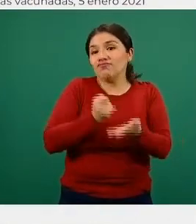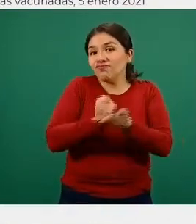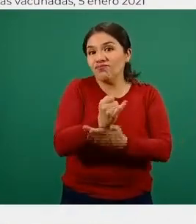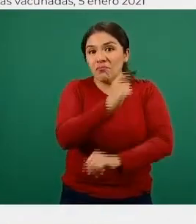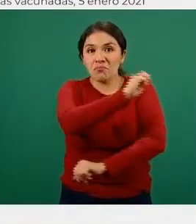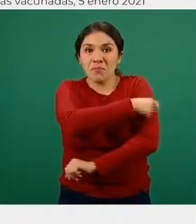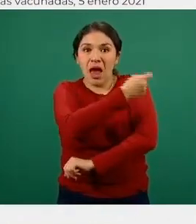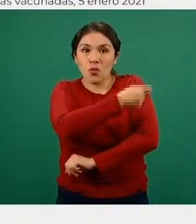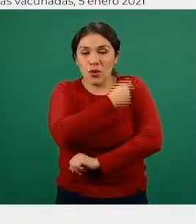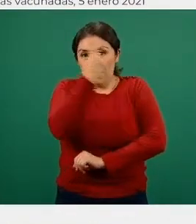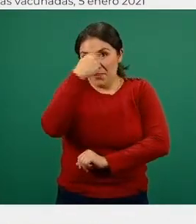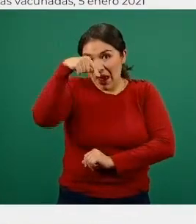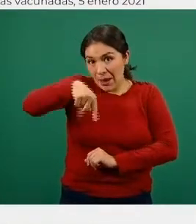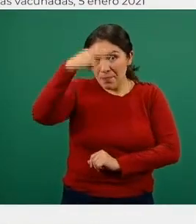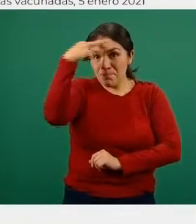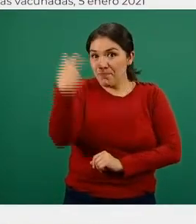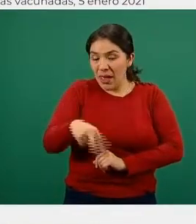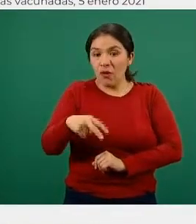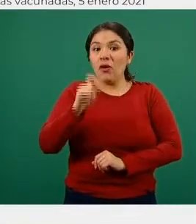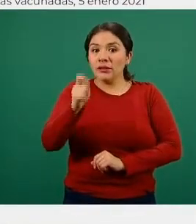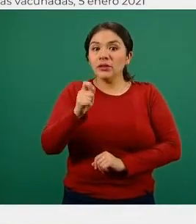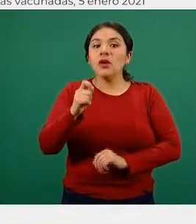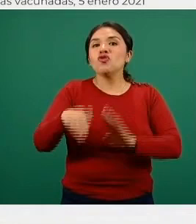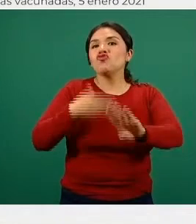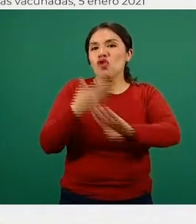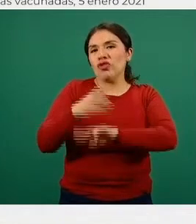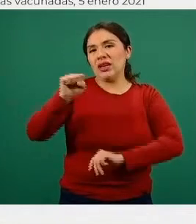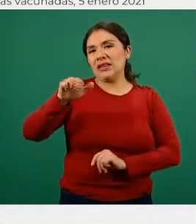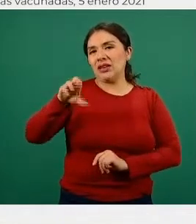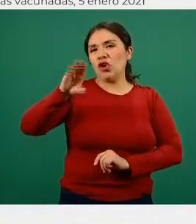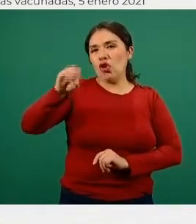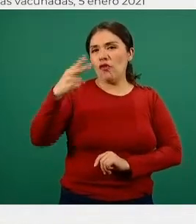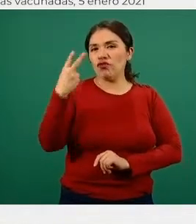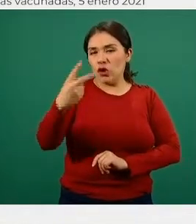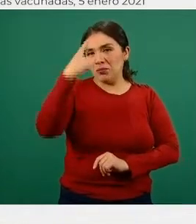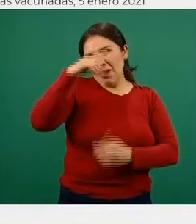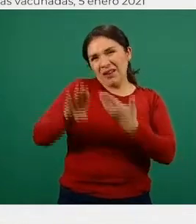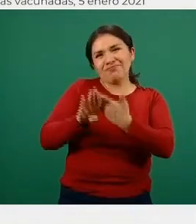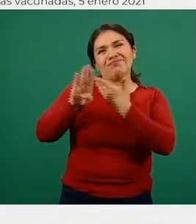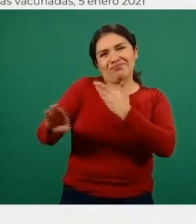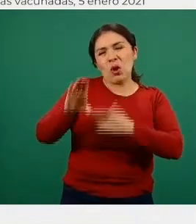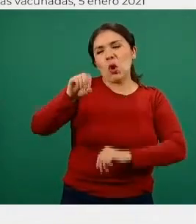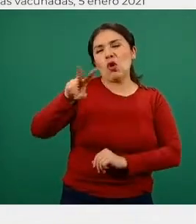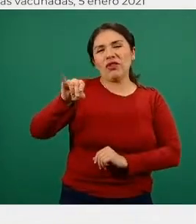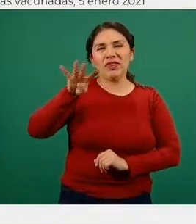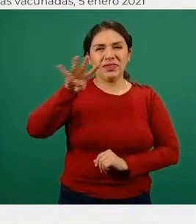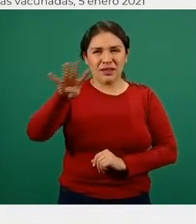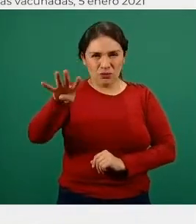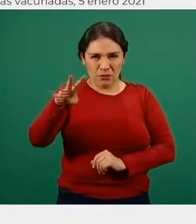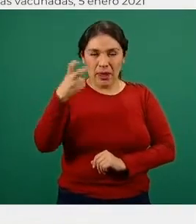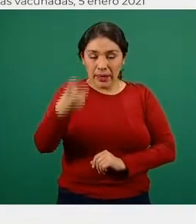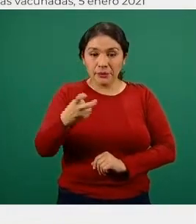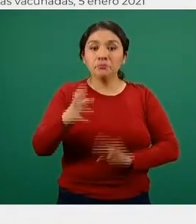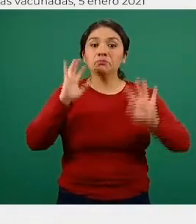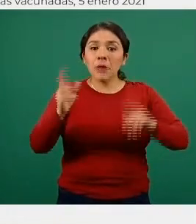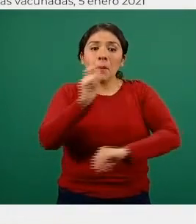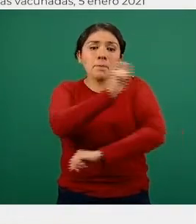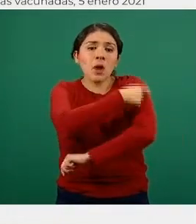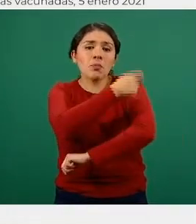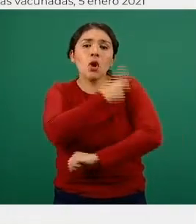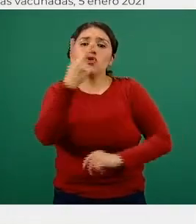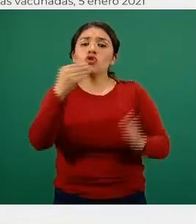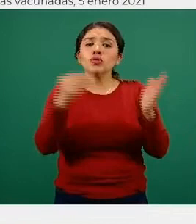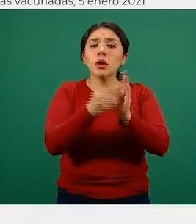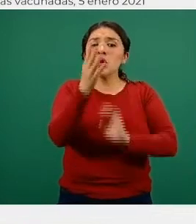-19 en México, más exactamente contra el virus SARS-CoV-2 para prevenir COVID-19. Se aplicaron las dos mil